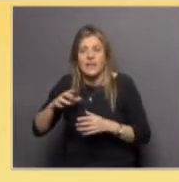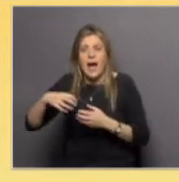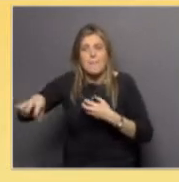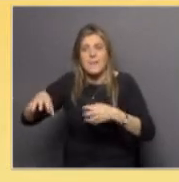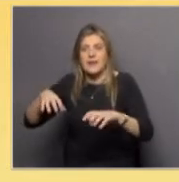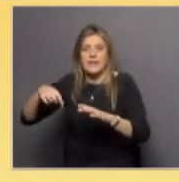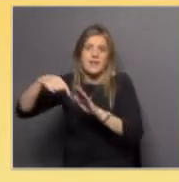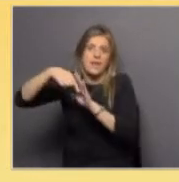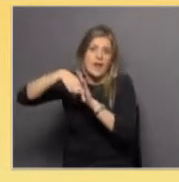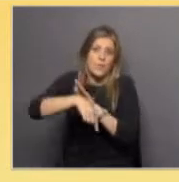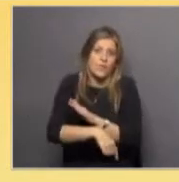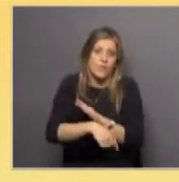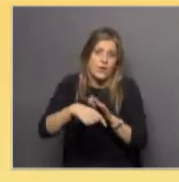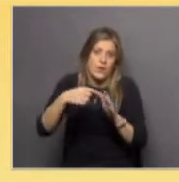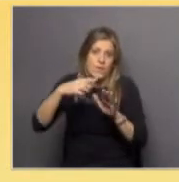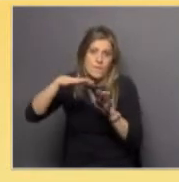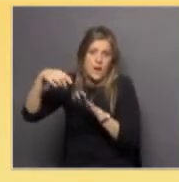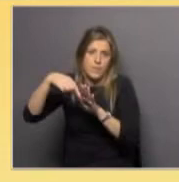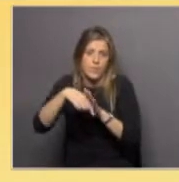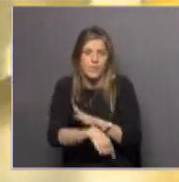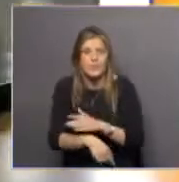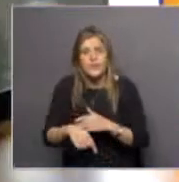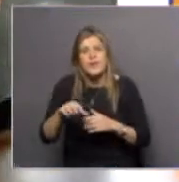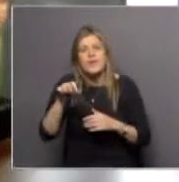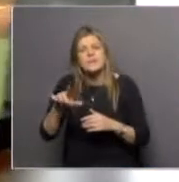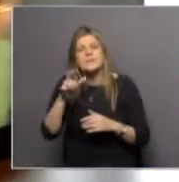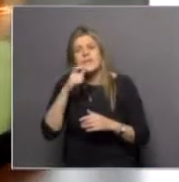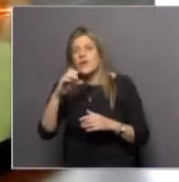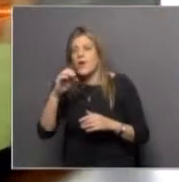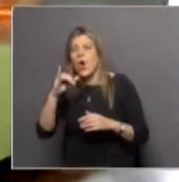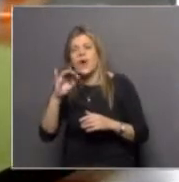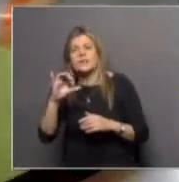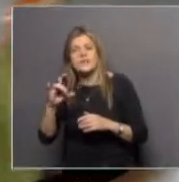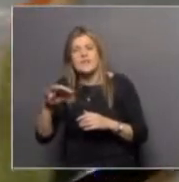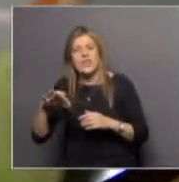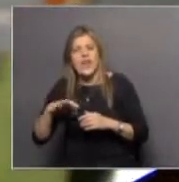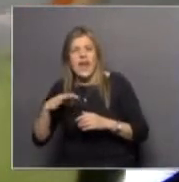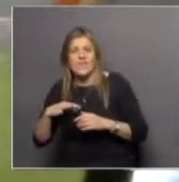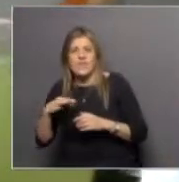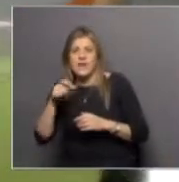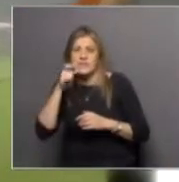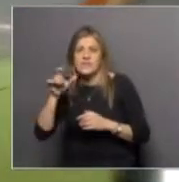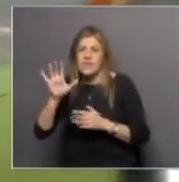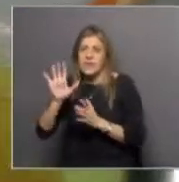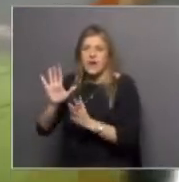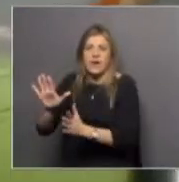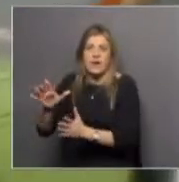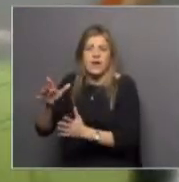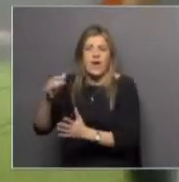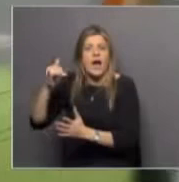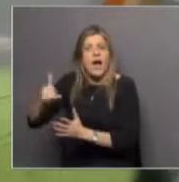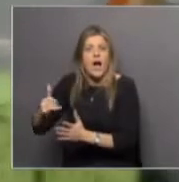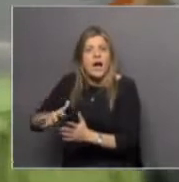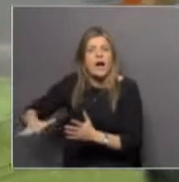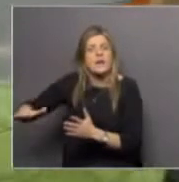adyacentes. Esos oasis de la vida tienen que ver, por lo que tú dices, por un lado, me imagino con la temperatura. Estamos hablando de emanaciones